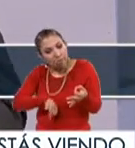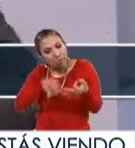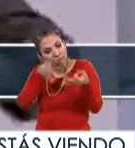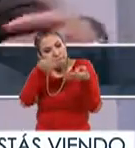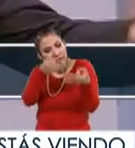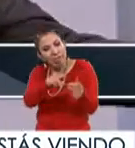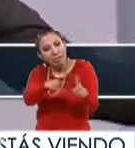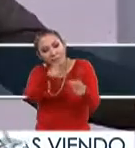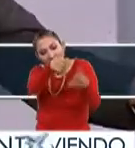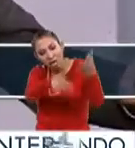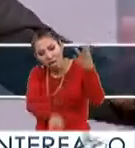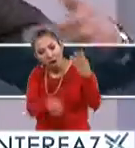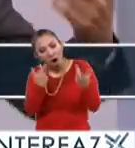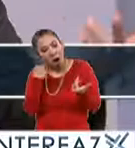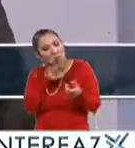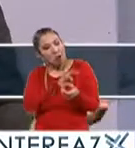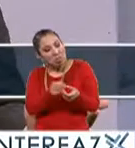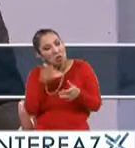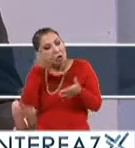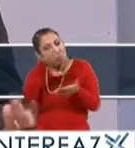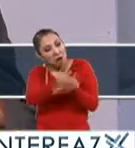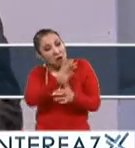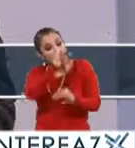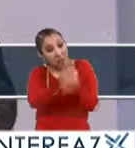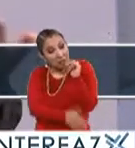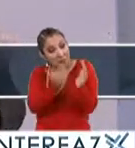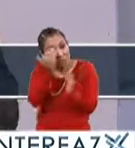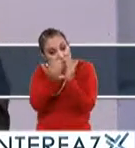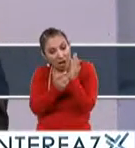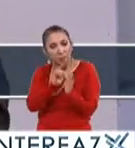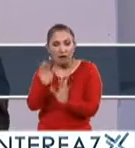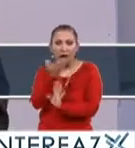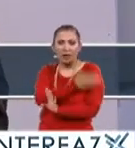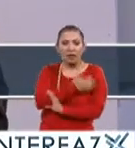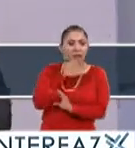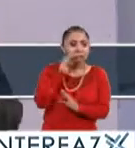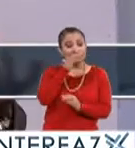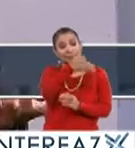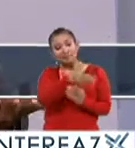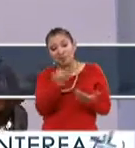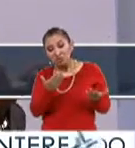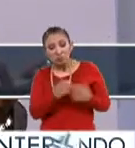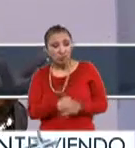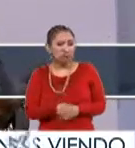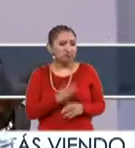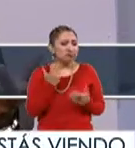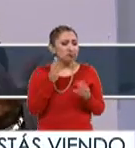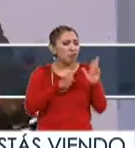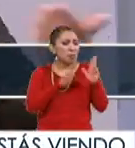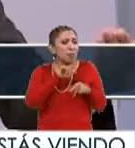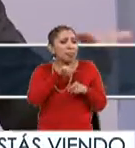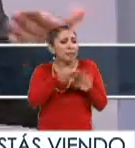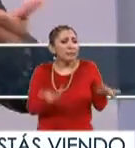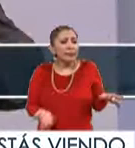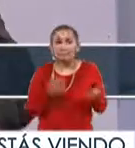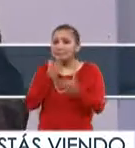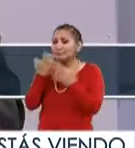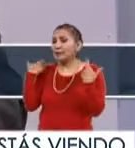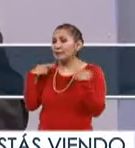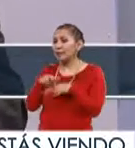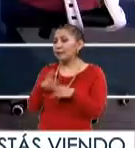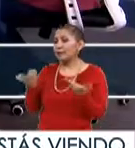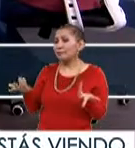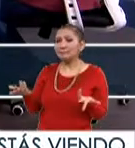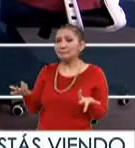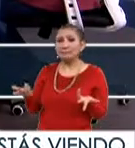ver con las diferentes expectativas al egresar de la institución. Porque tradicionalmente, a egresar de la normal, voy a ser profesor de